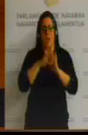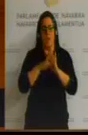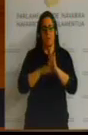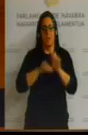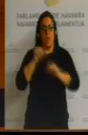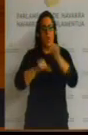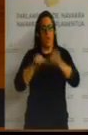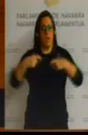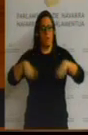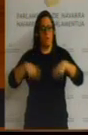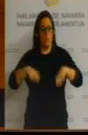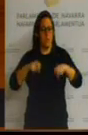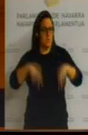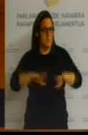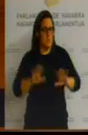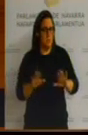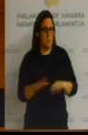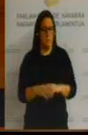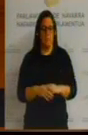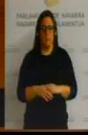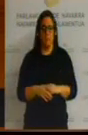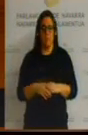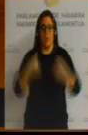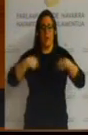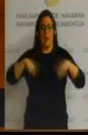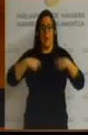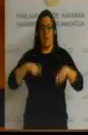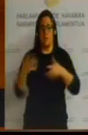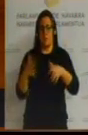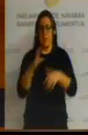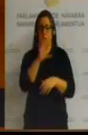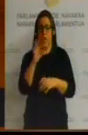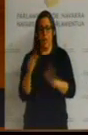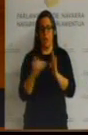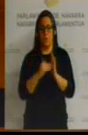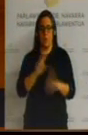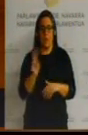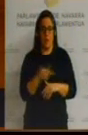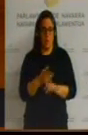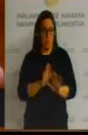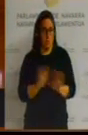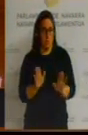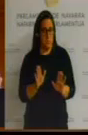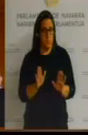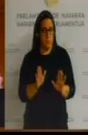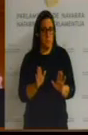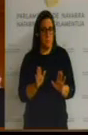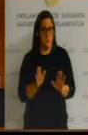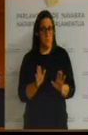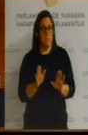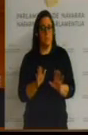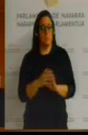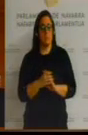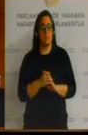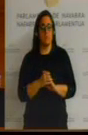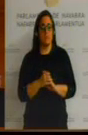sala este coste entendemos que no superaría los 500.000 euros para el que además tienen